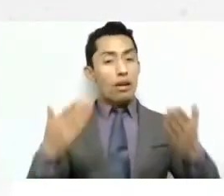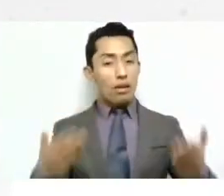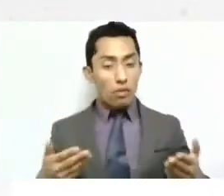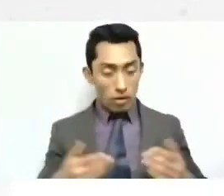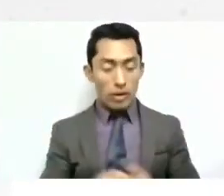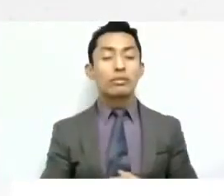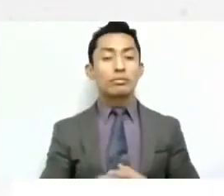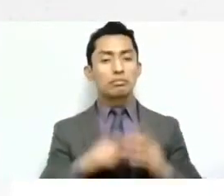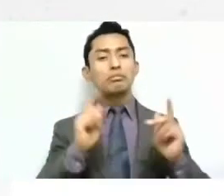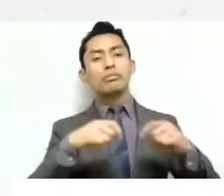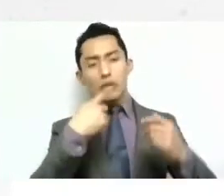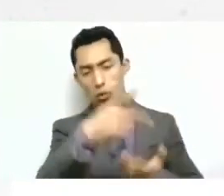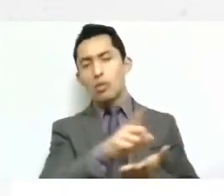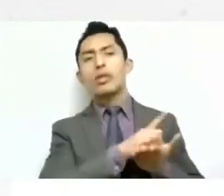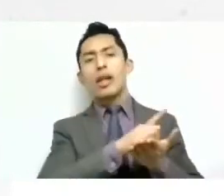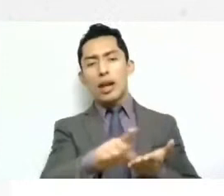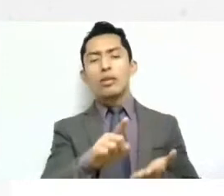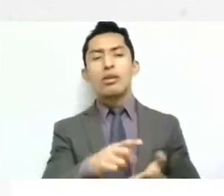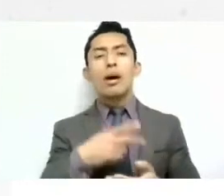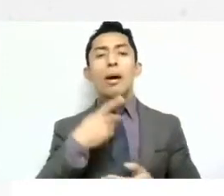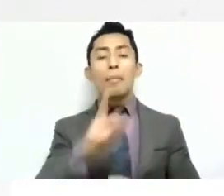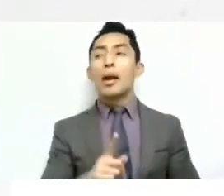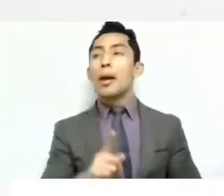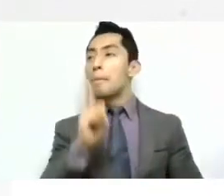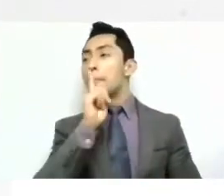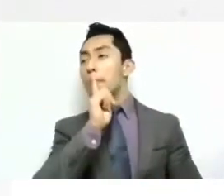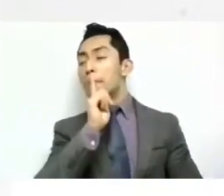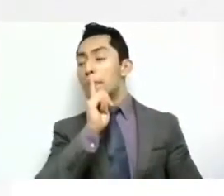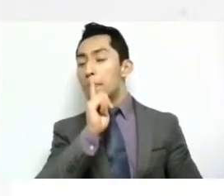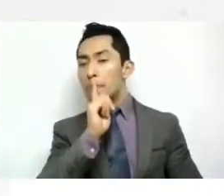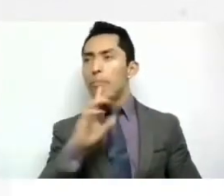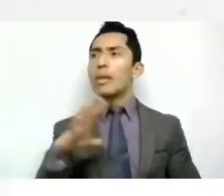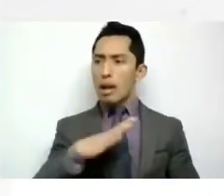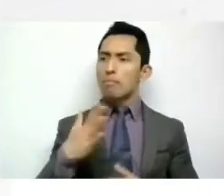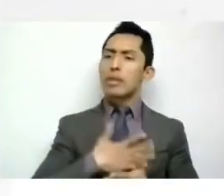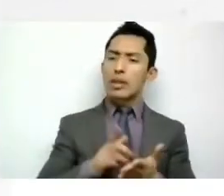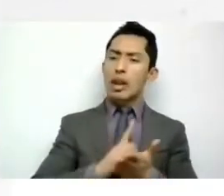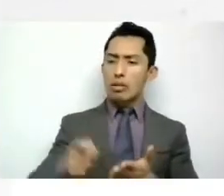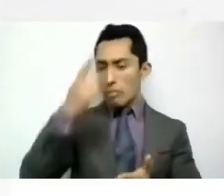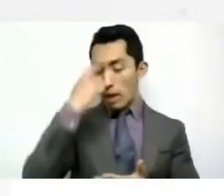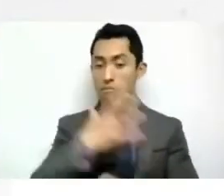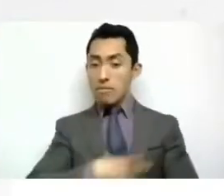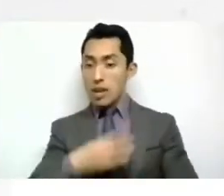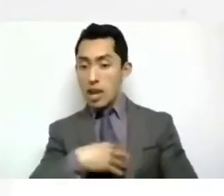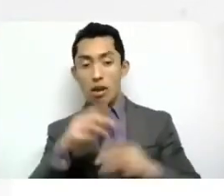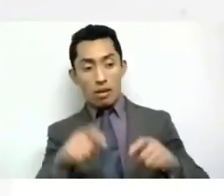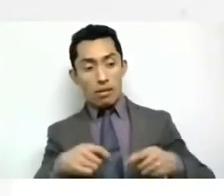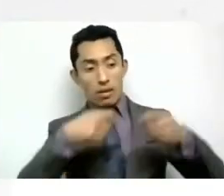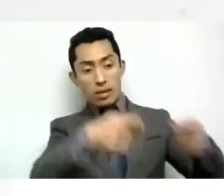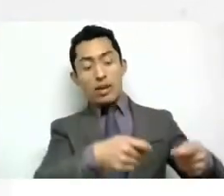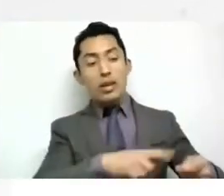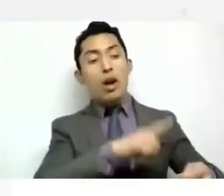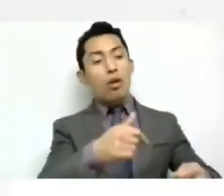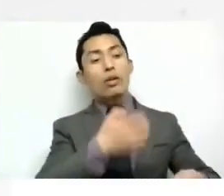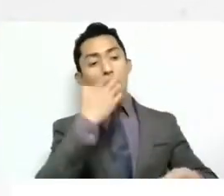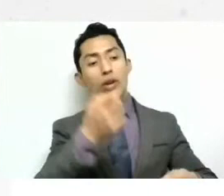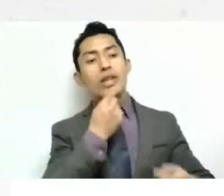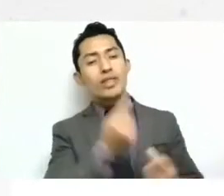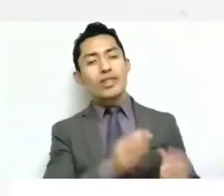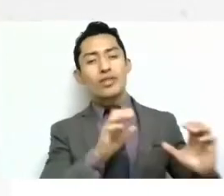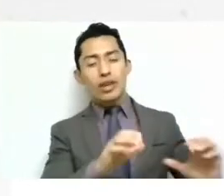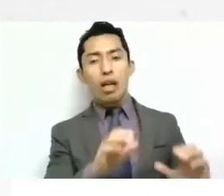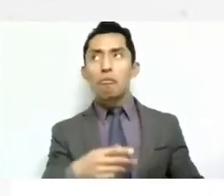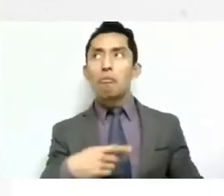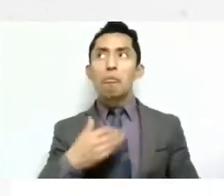pero que ahí simplemente quedó ahí, pues teníamos esos derechos y que a la fecha no sabemos. Y yo les digo a mis alumnos,